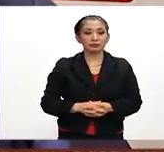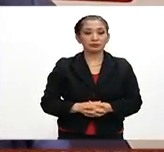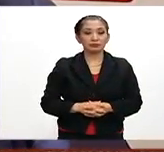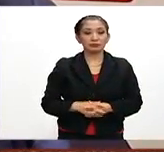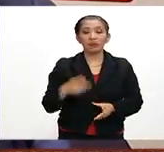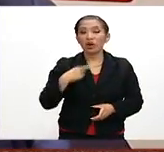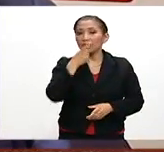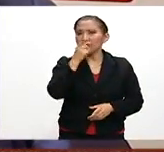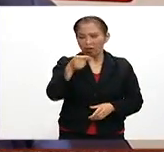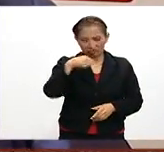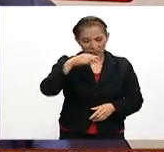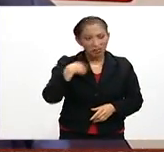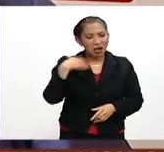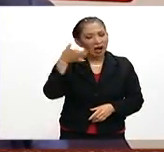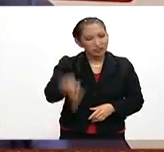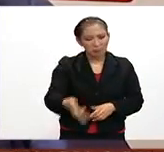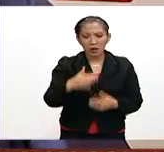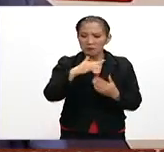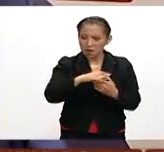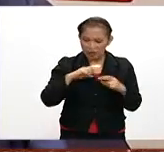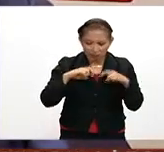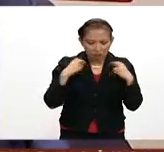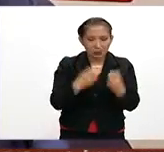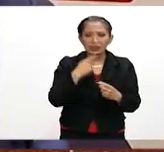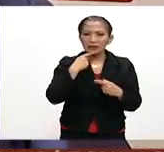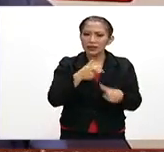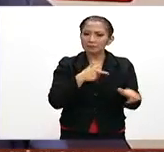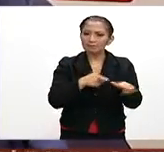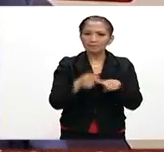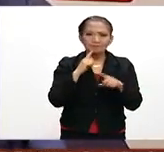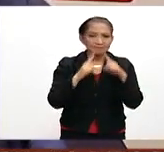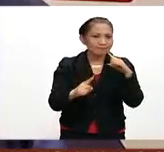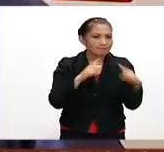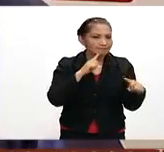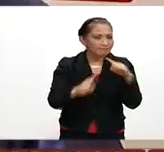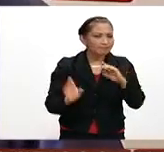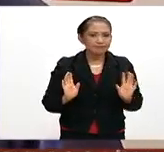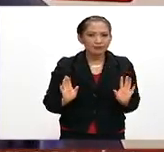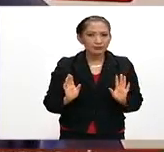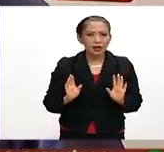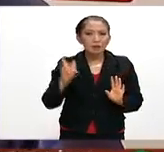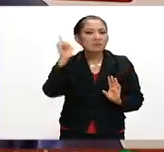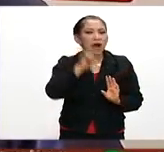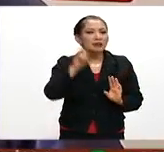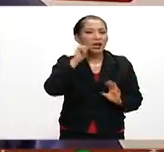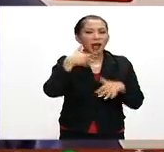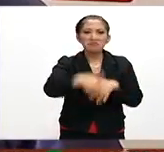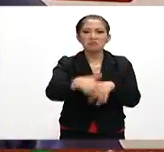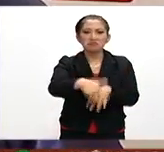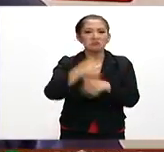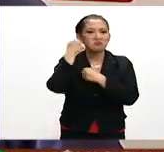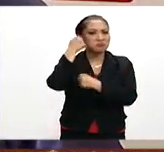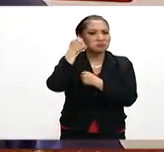Como ya dije, estamos dispuestos a ir a la mesa a seguir discutiendo el asunto. Para mañana son marchas.